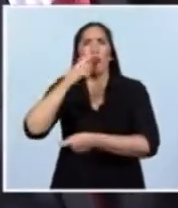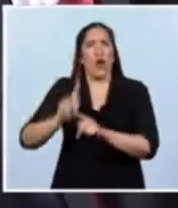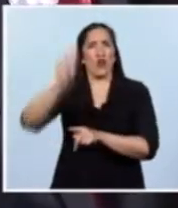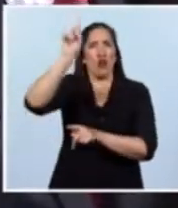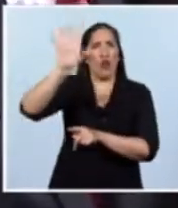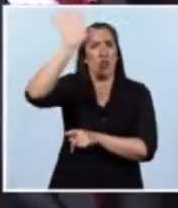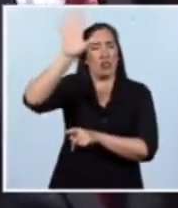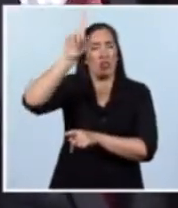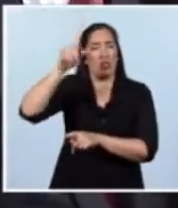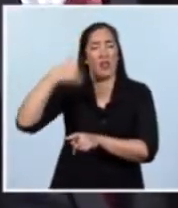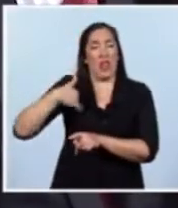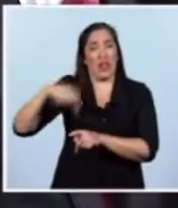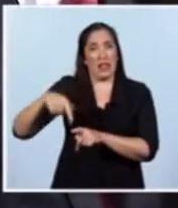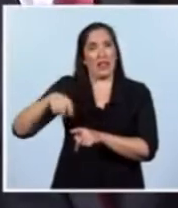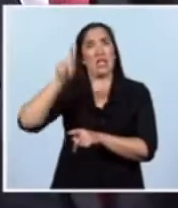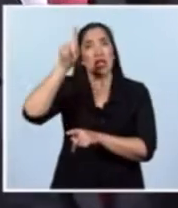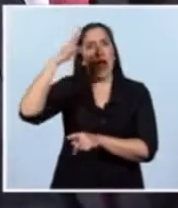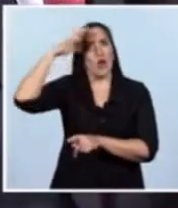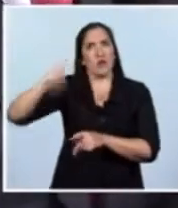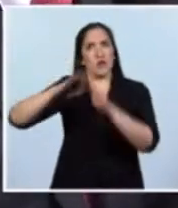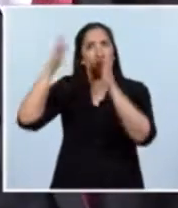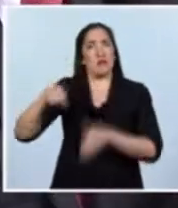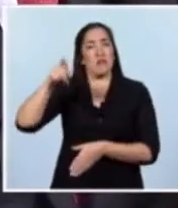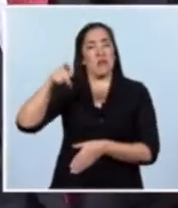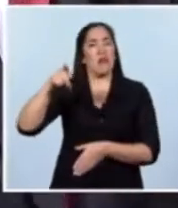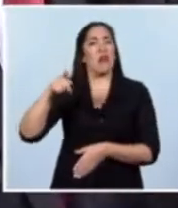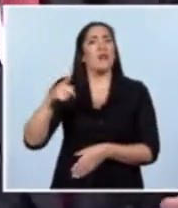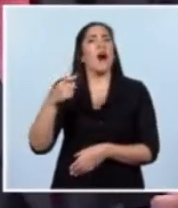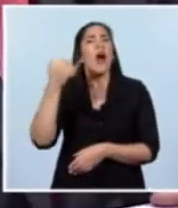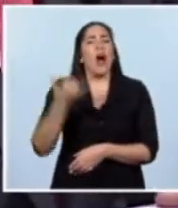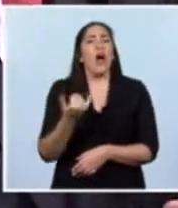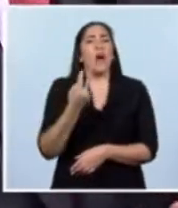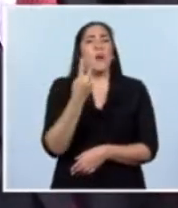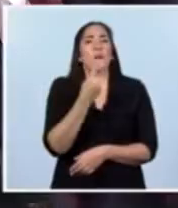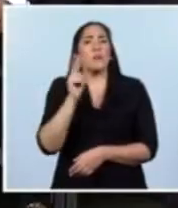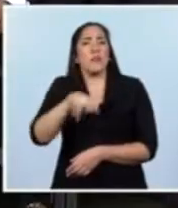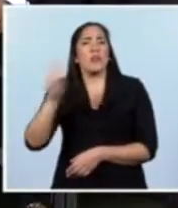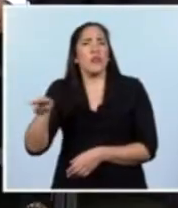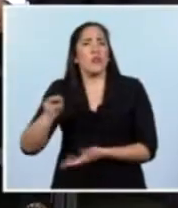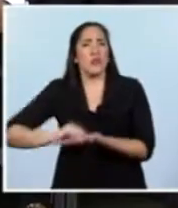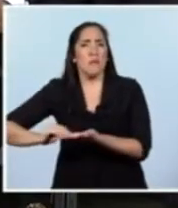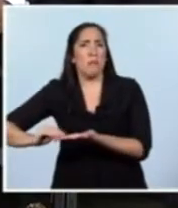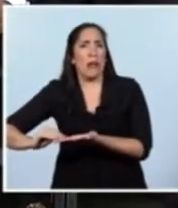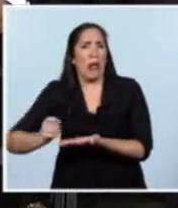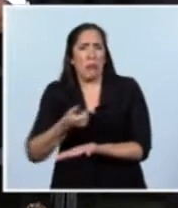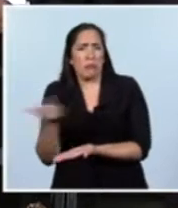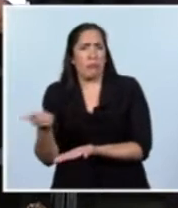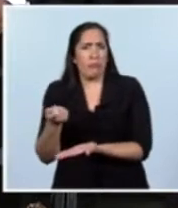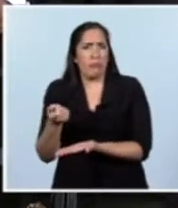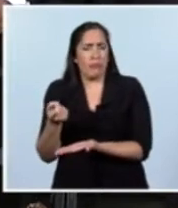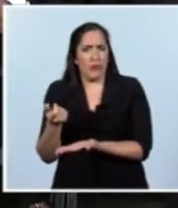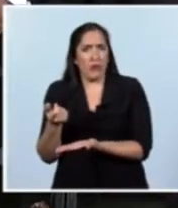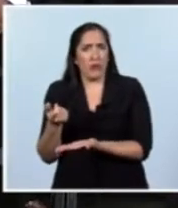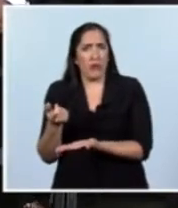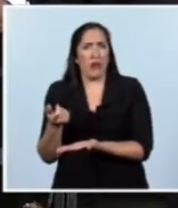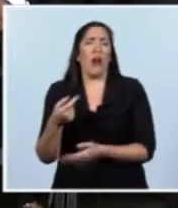argentino, ese juzgado solamente tiene 22 empleados, por eso yo digo que en